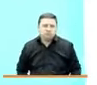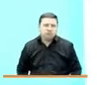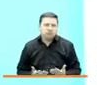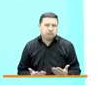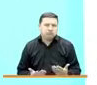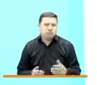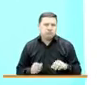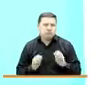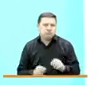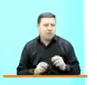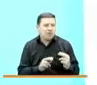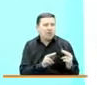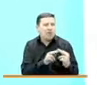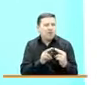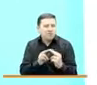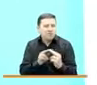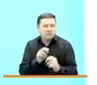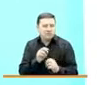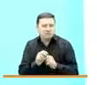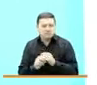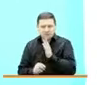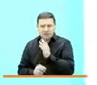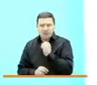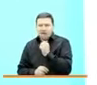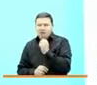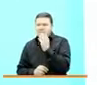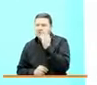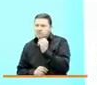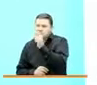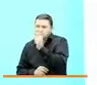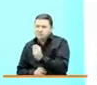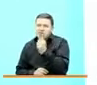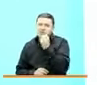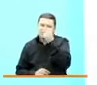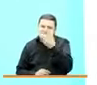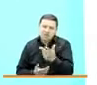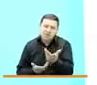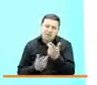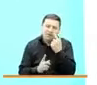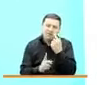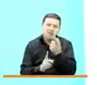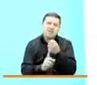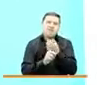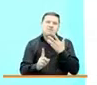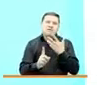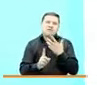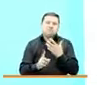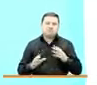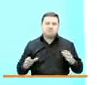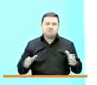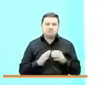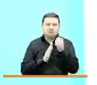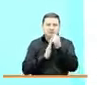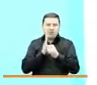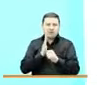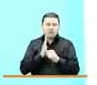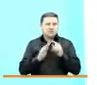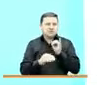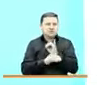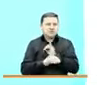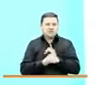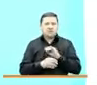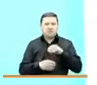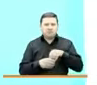podido conocer desde los propios beneficiarios las historias y el impacto que los distintos programas de las instituciones